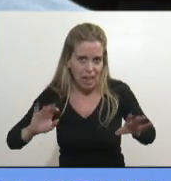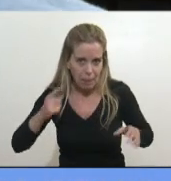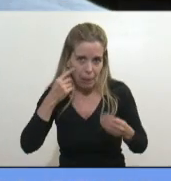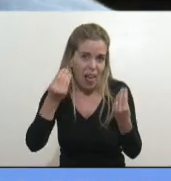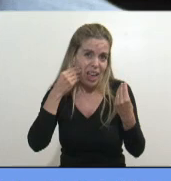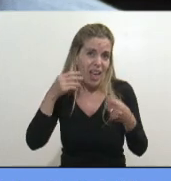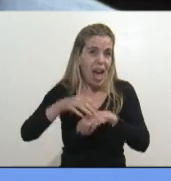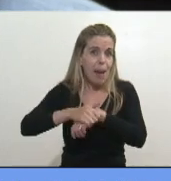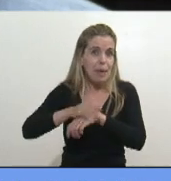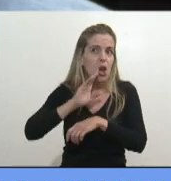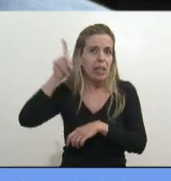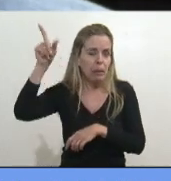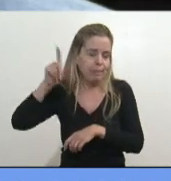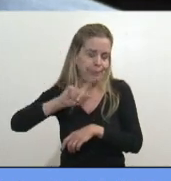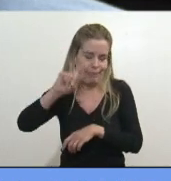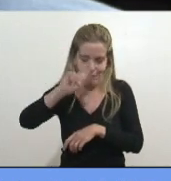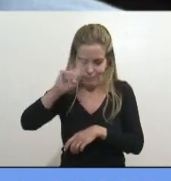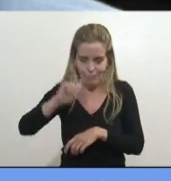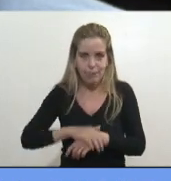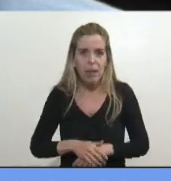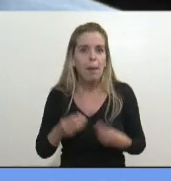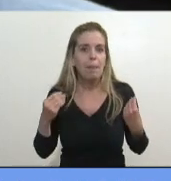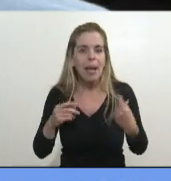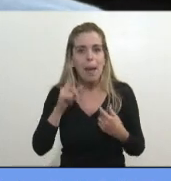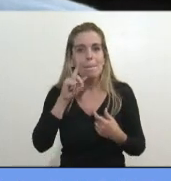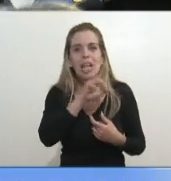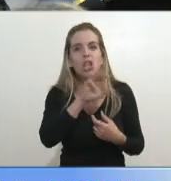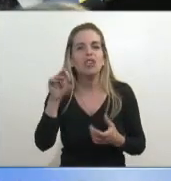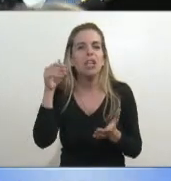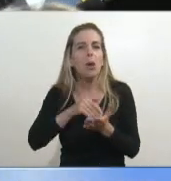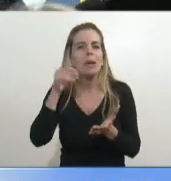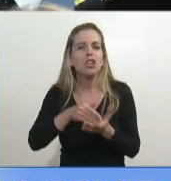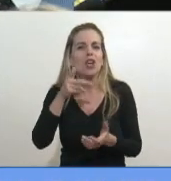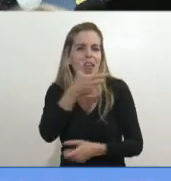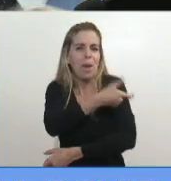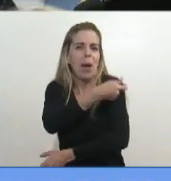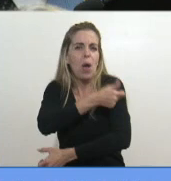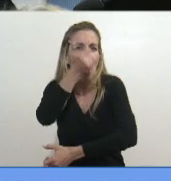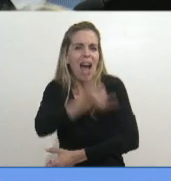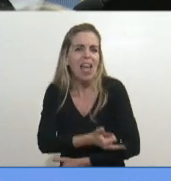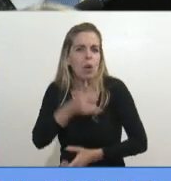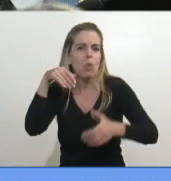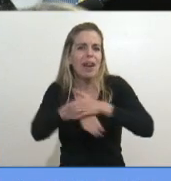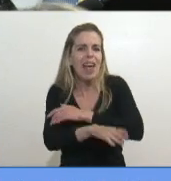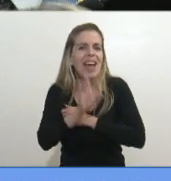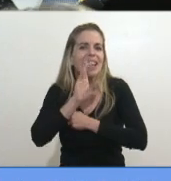qué querer enemigo ya con esto? 1.200 millones de vacunas tienen guardadas.